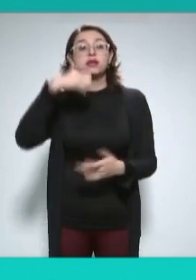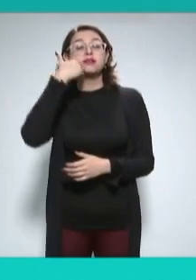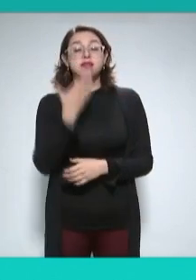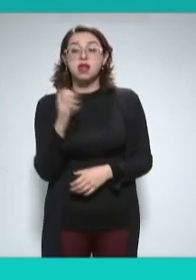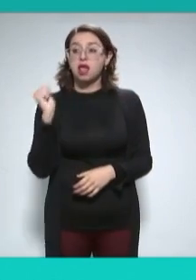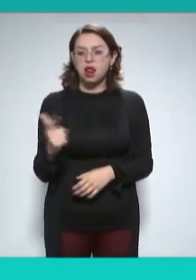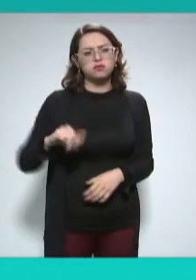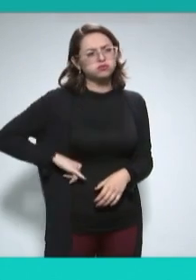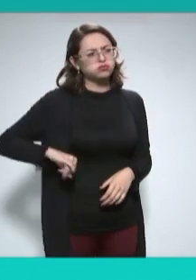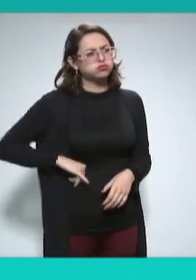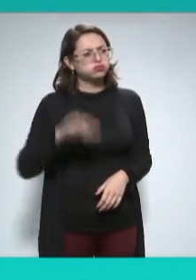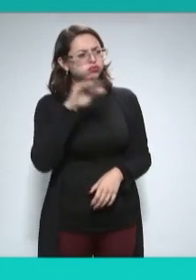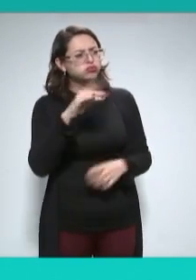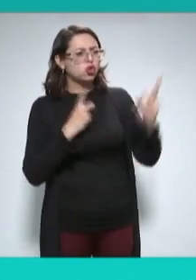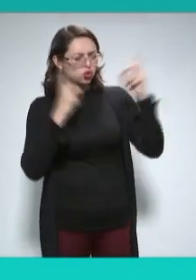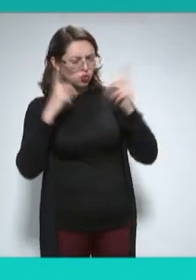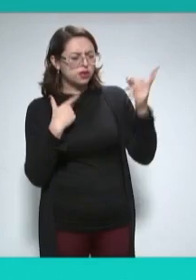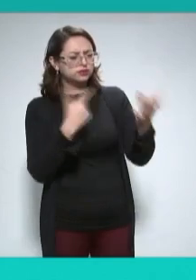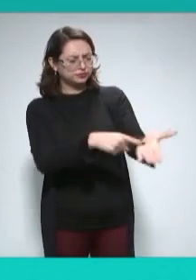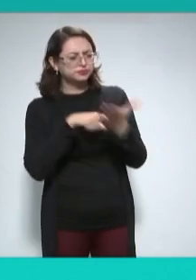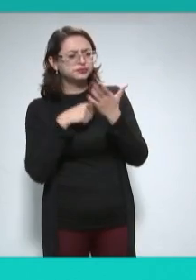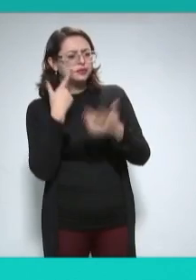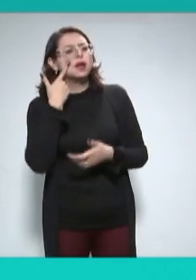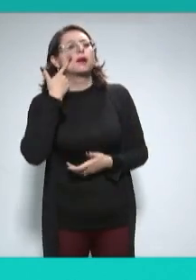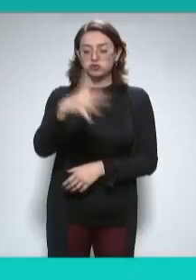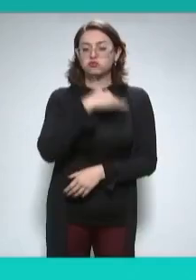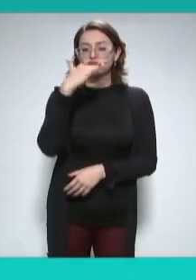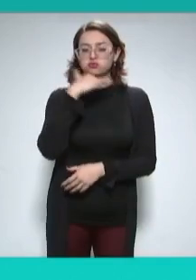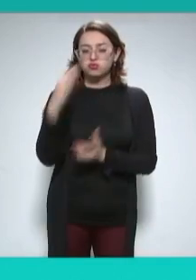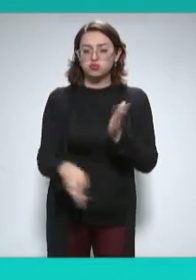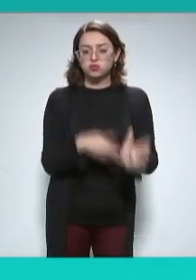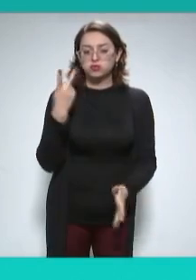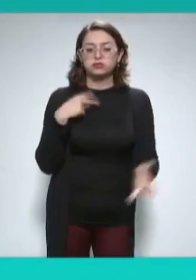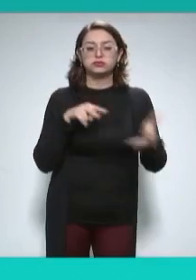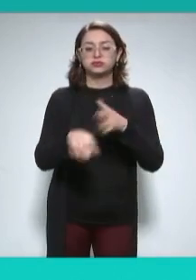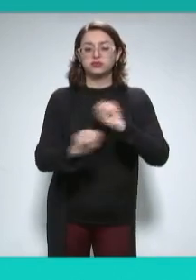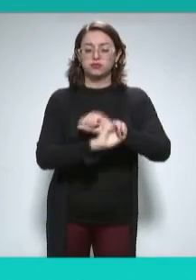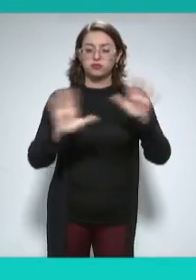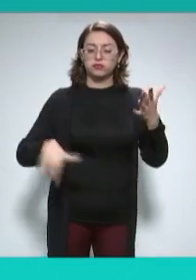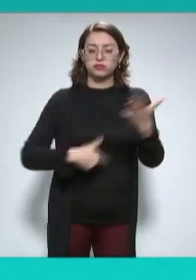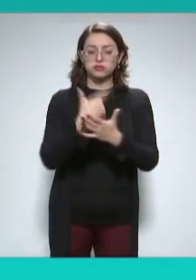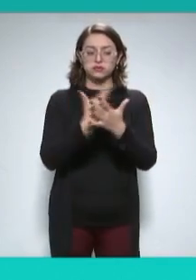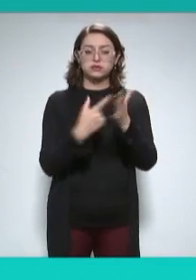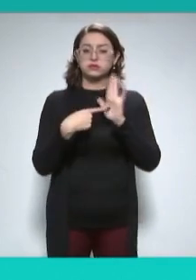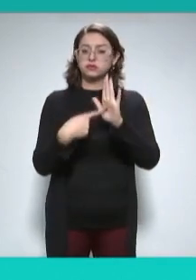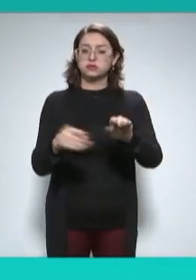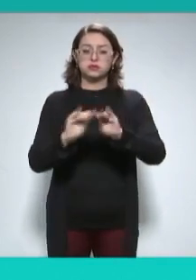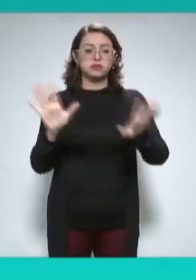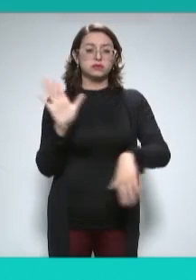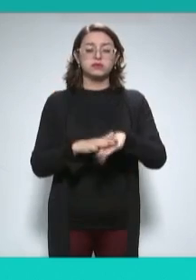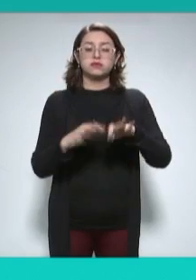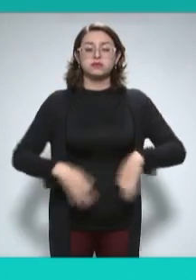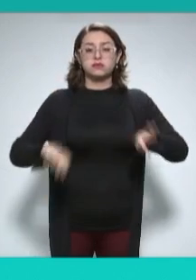interesado preguntar sus dudas y acceder a dicha evidencia documental. La transparencia y las cuentas claras son el mejor antídoto